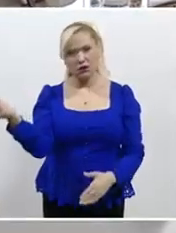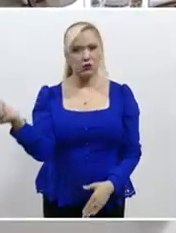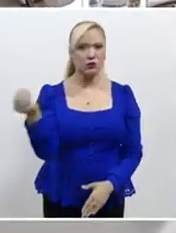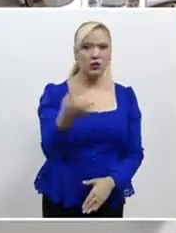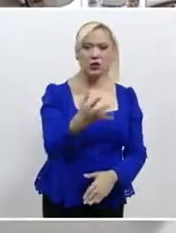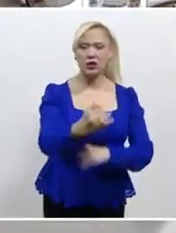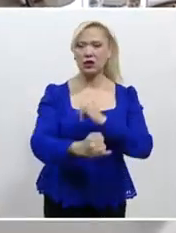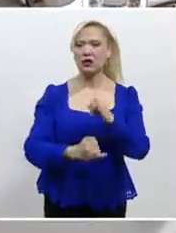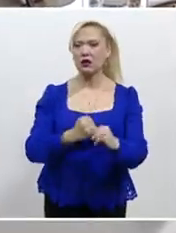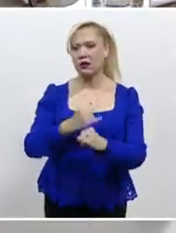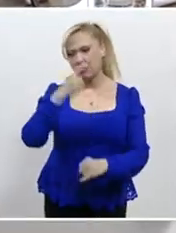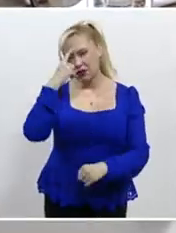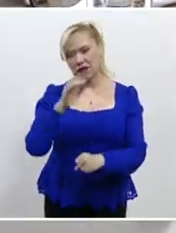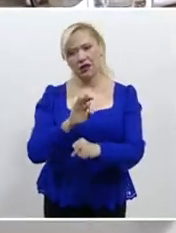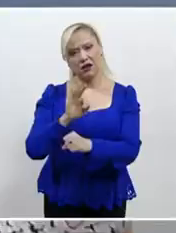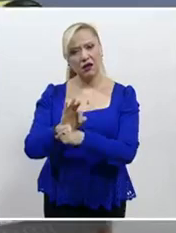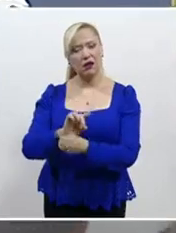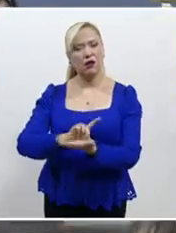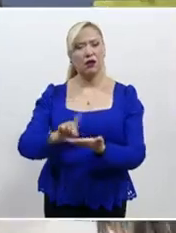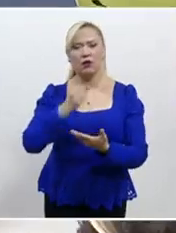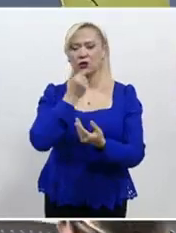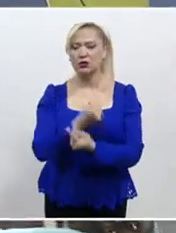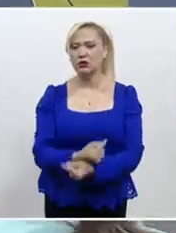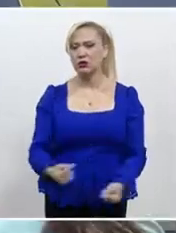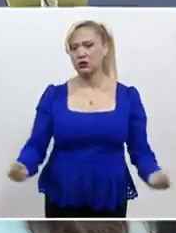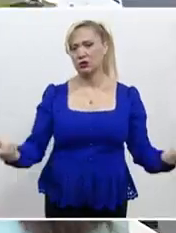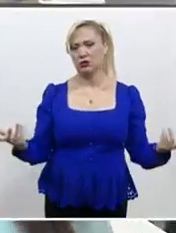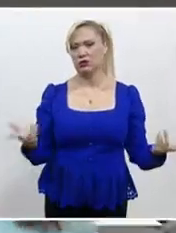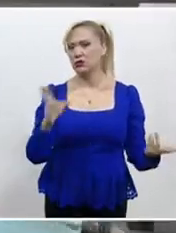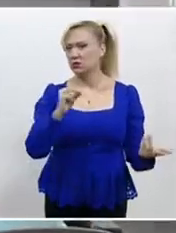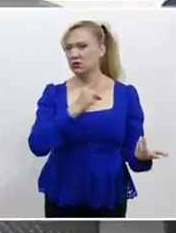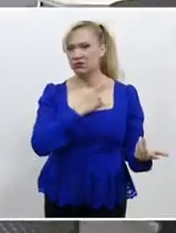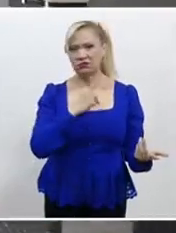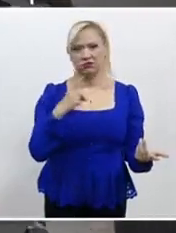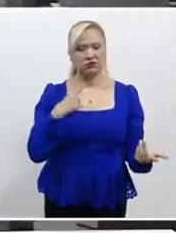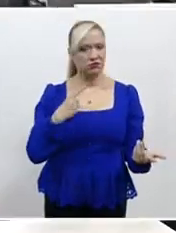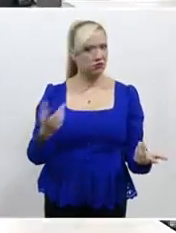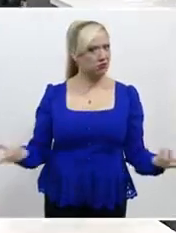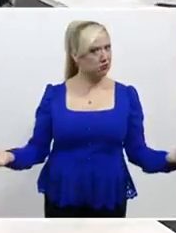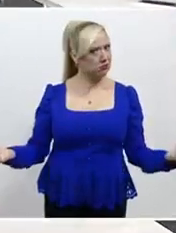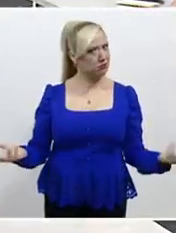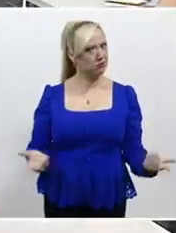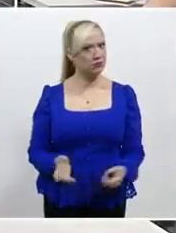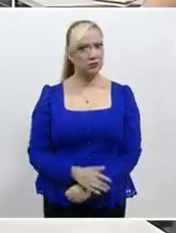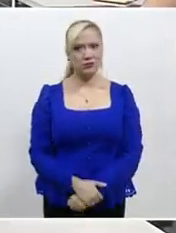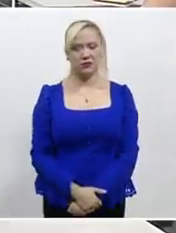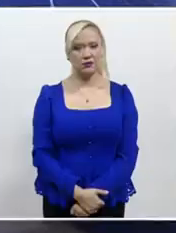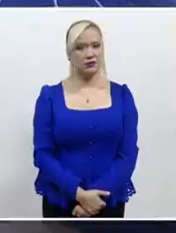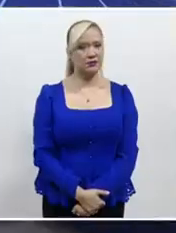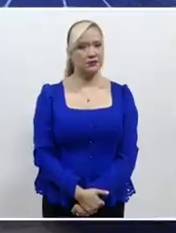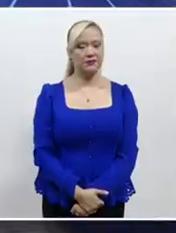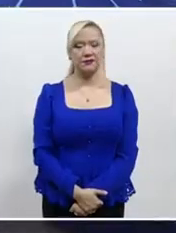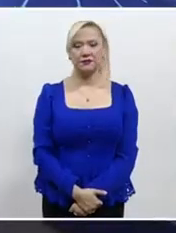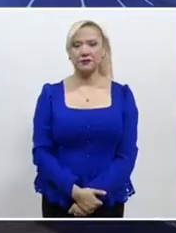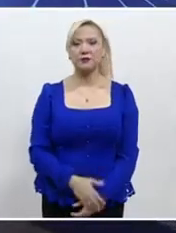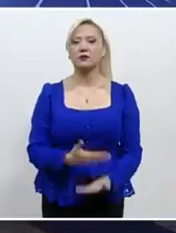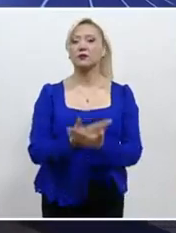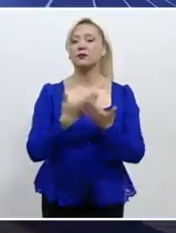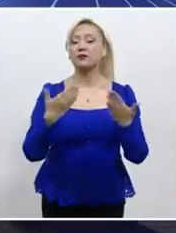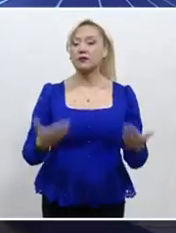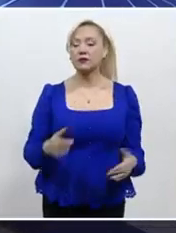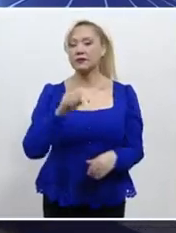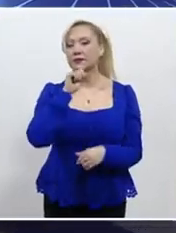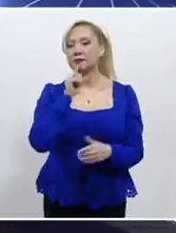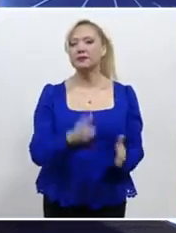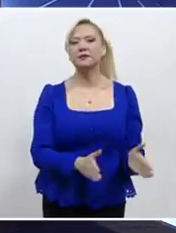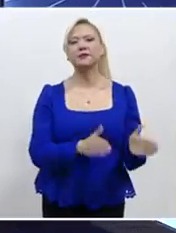internacionales para proteger los derechos de la infancia. Poder informativo, Juan Carlos González. Y en más temas